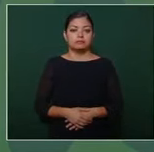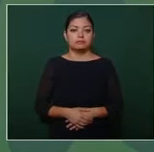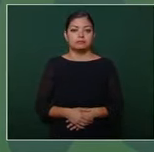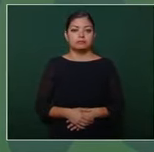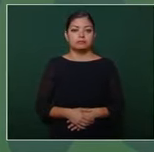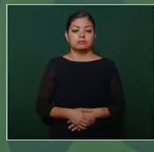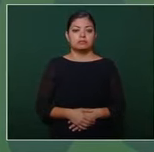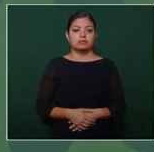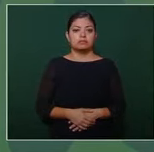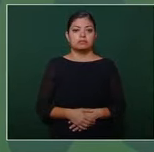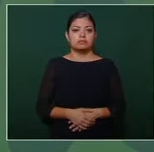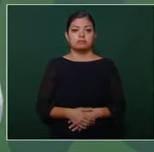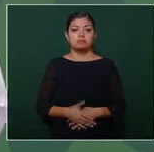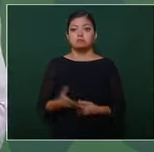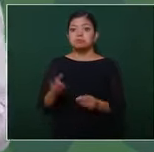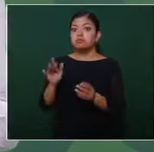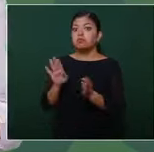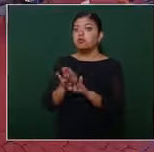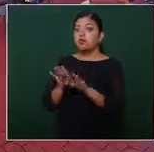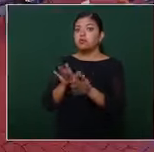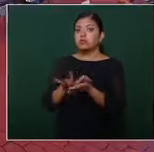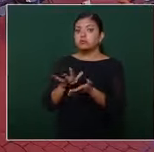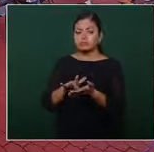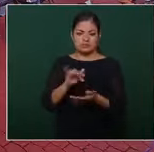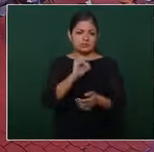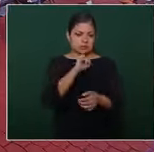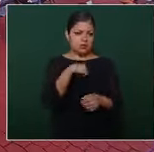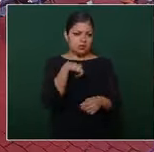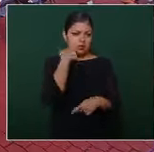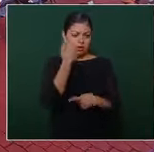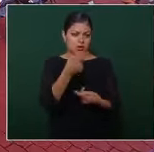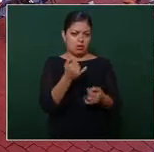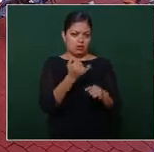¿de cómo se apoyó? ahora mismo lo informamos es que